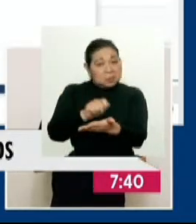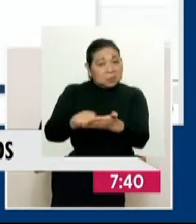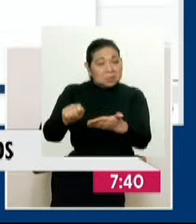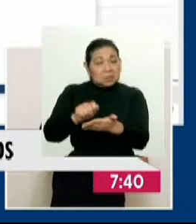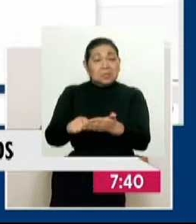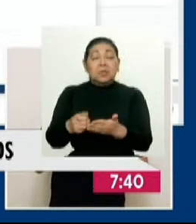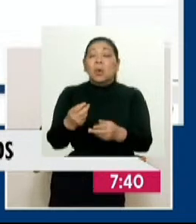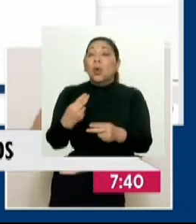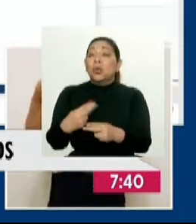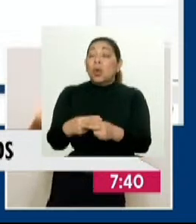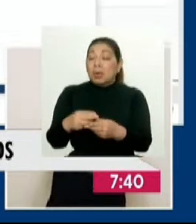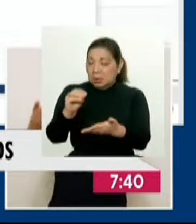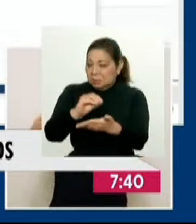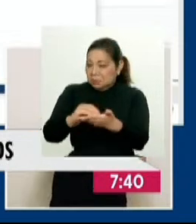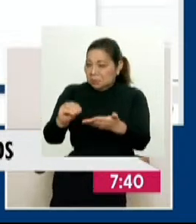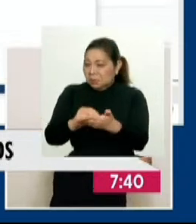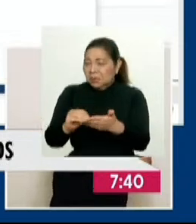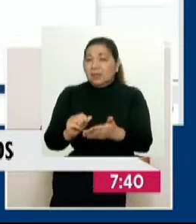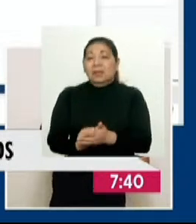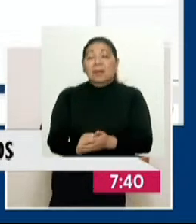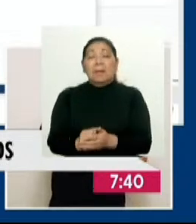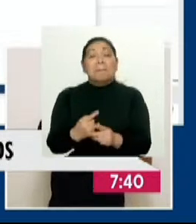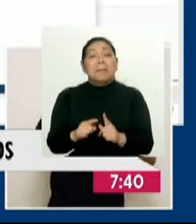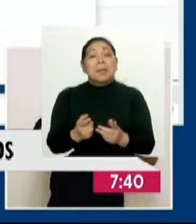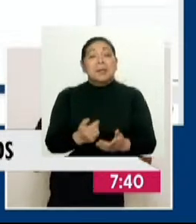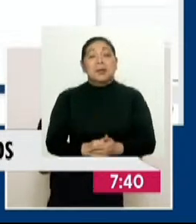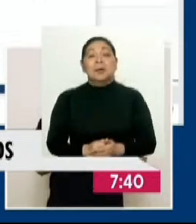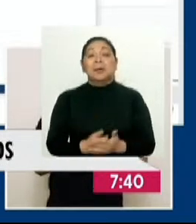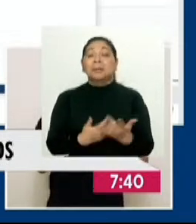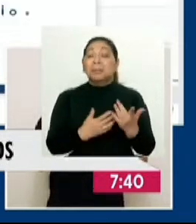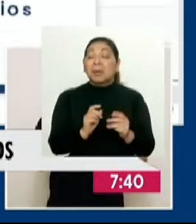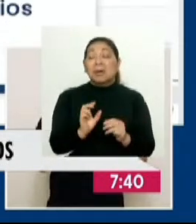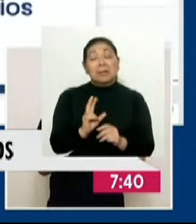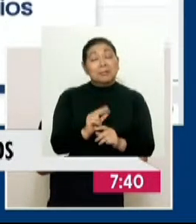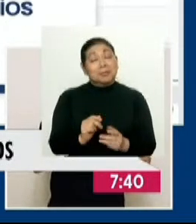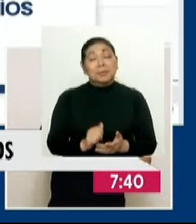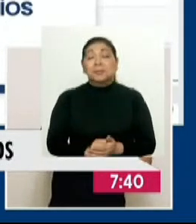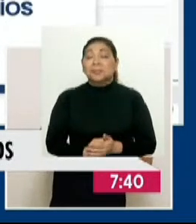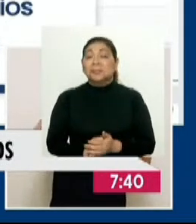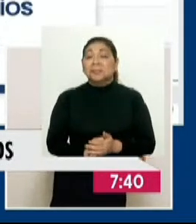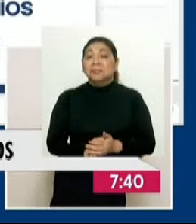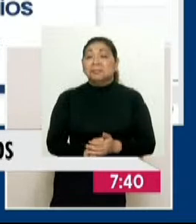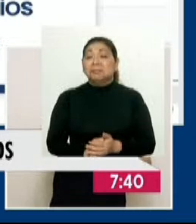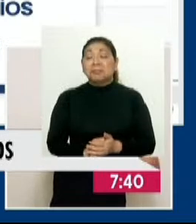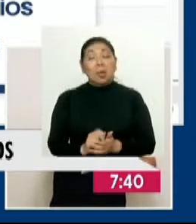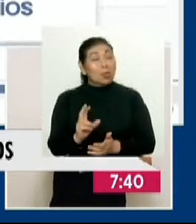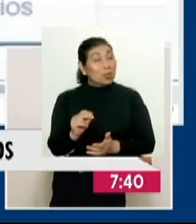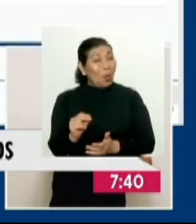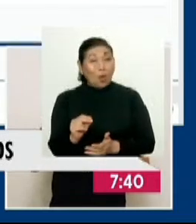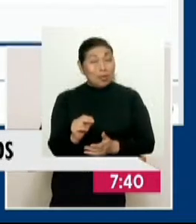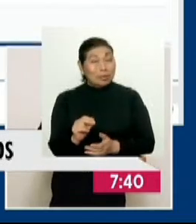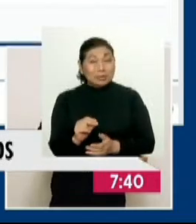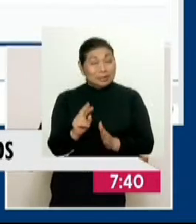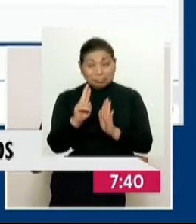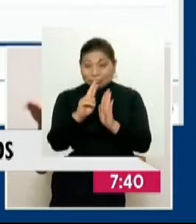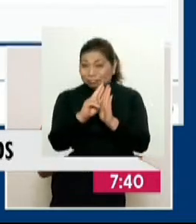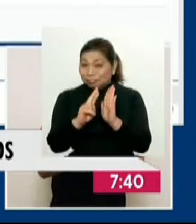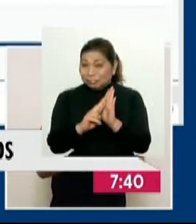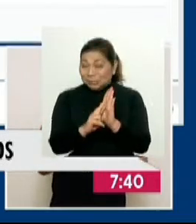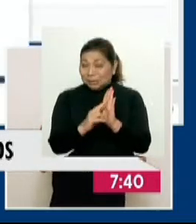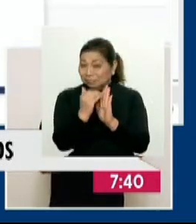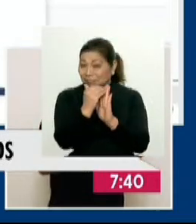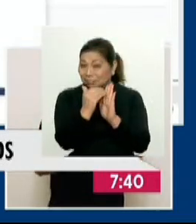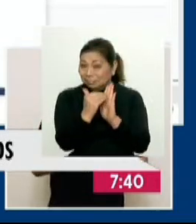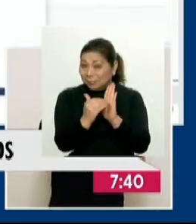un registro de casilla electrónica porque eventualmente, esperemos que no, si no se ha cumplido con alguna de las